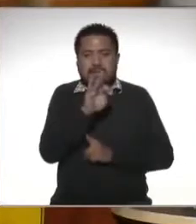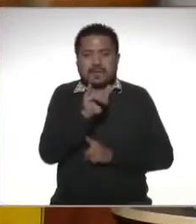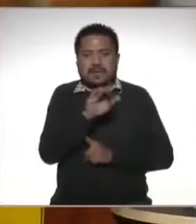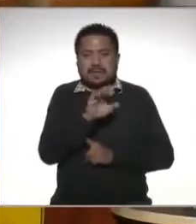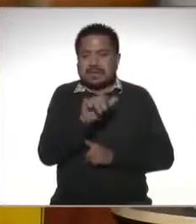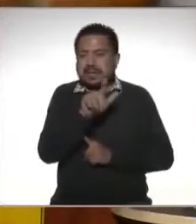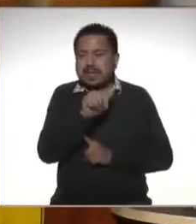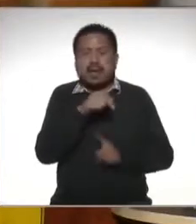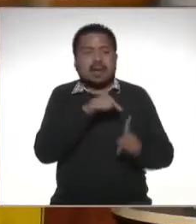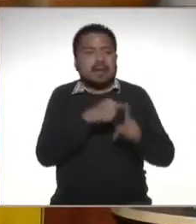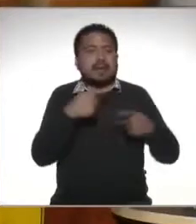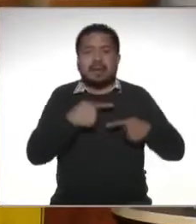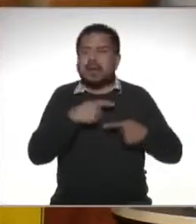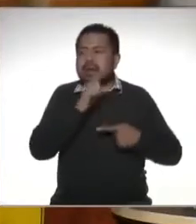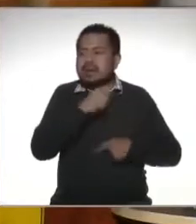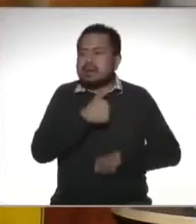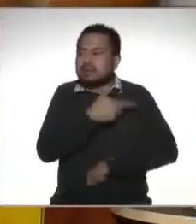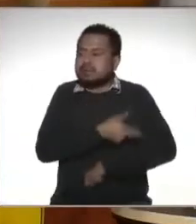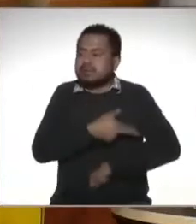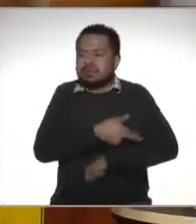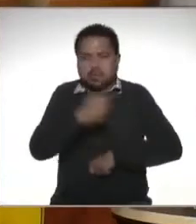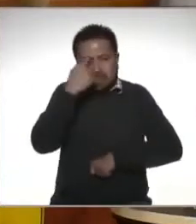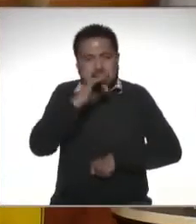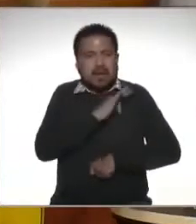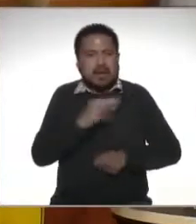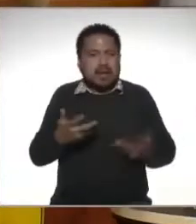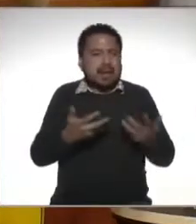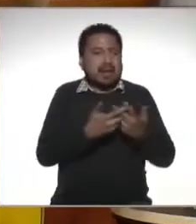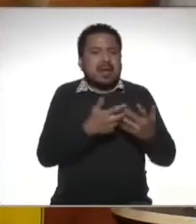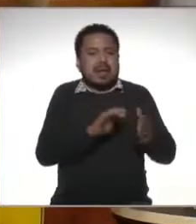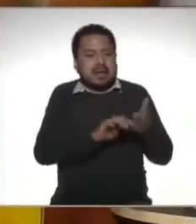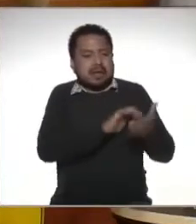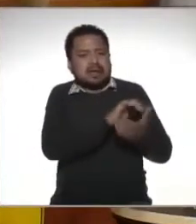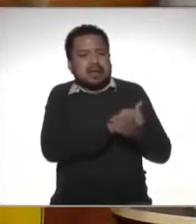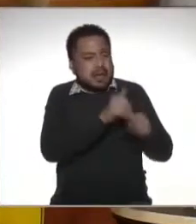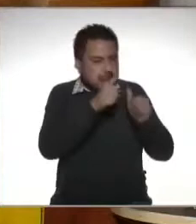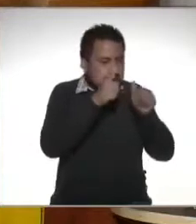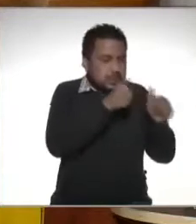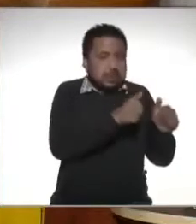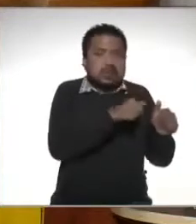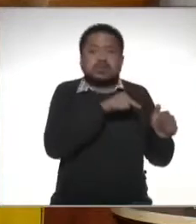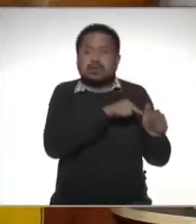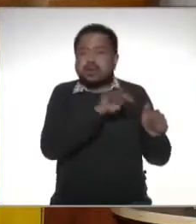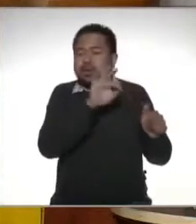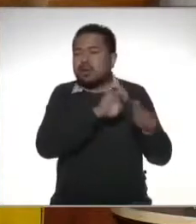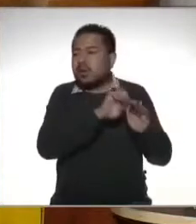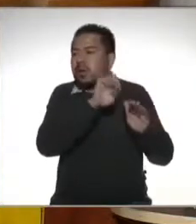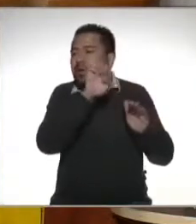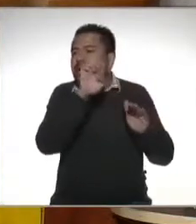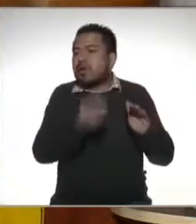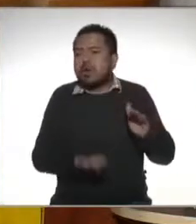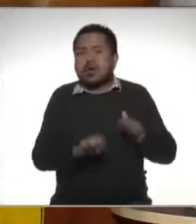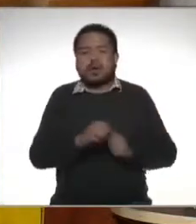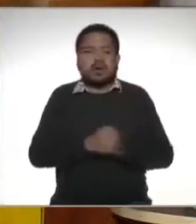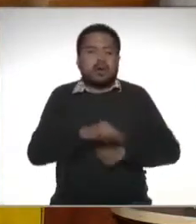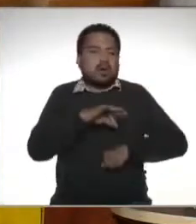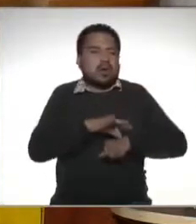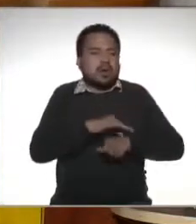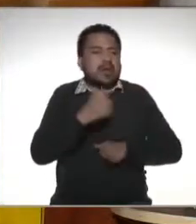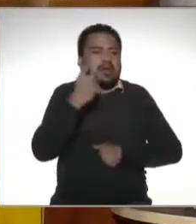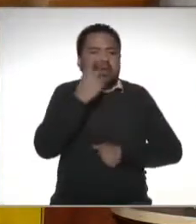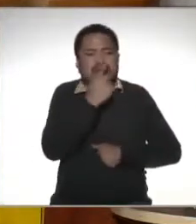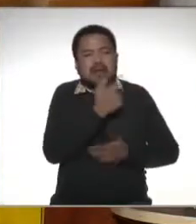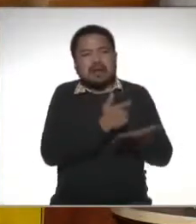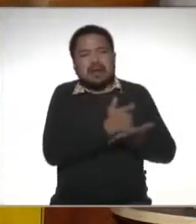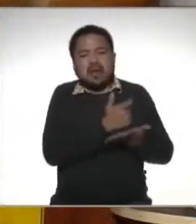contribuyente y las que erogue para su cónyuge en atención de su cónyuge por ejemplo son honorarios médicos dentales